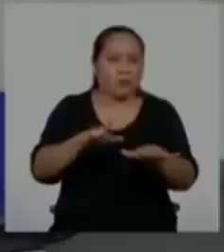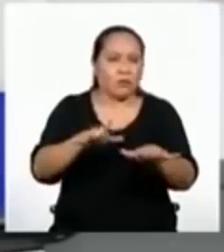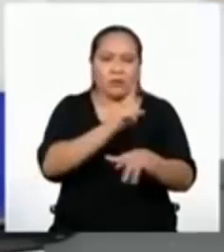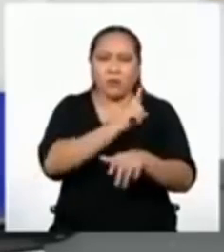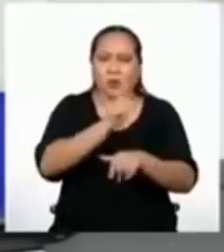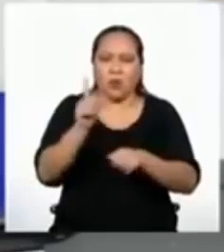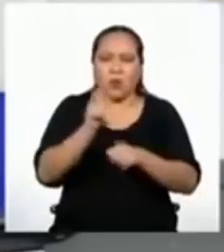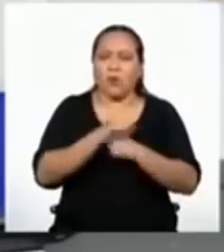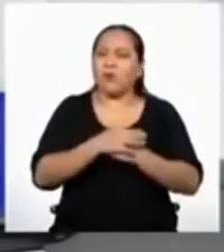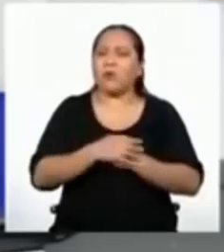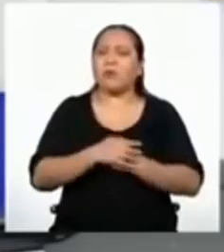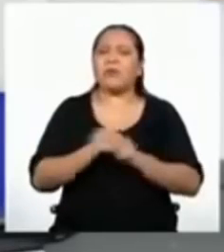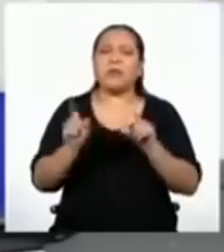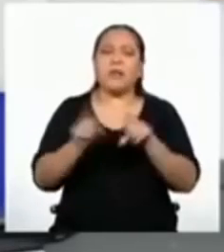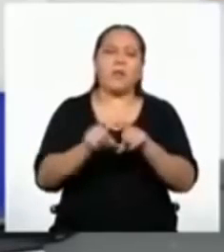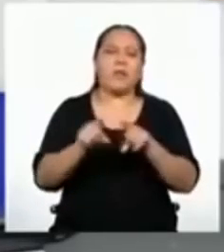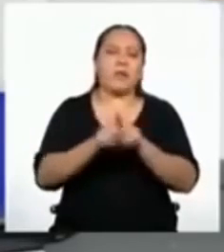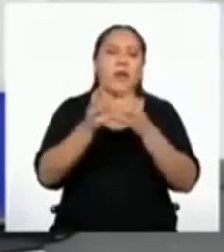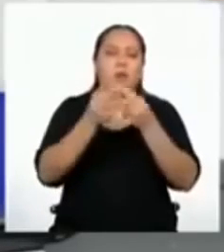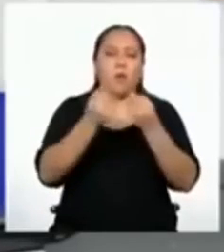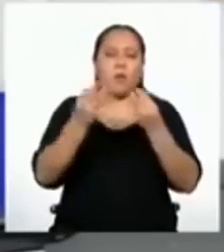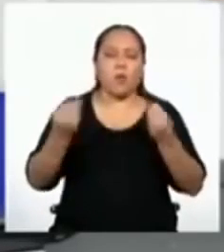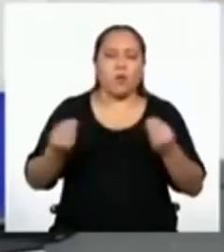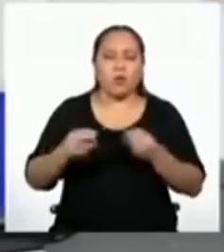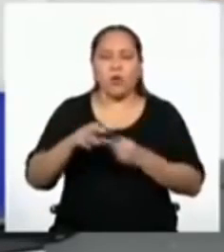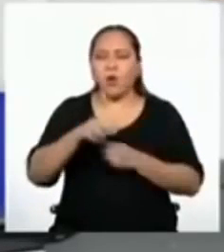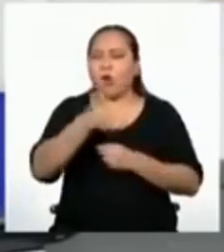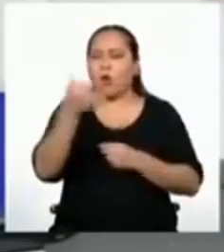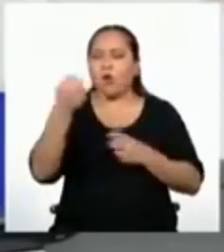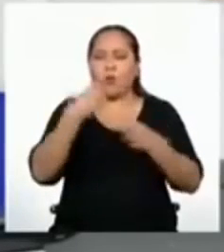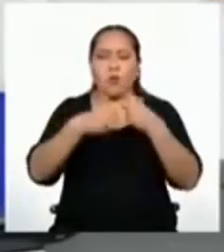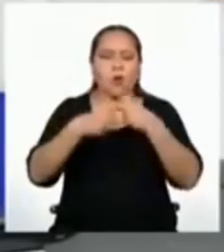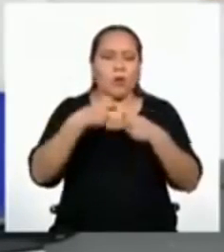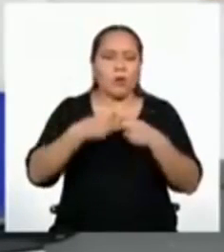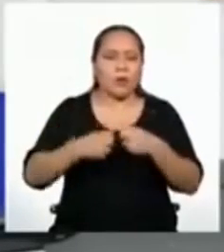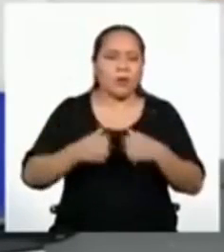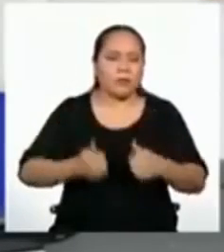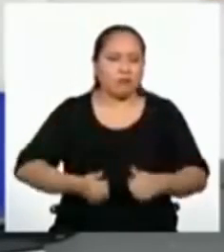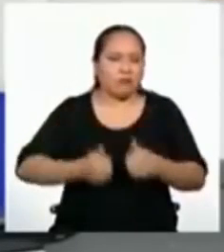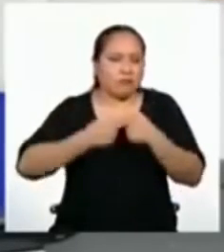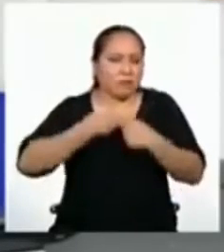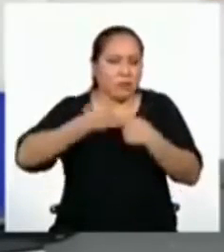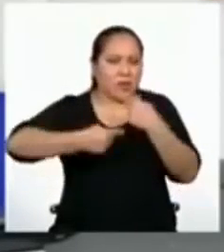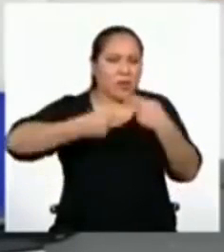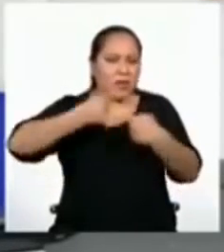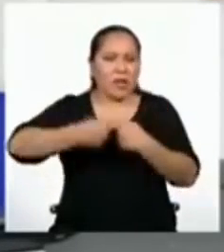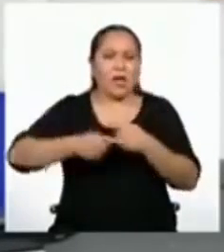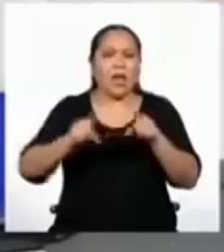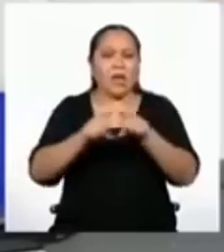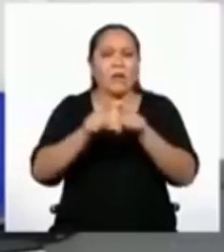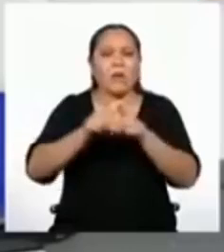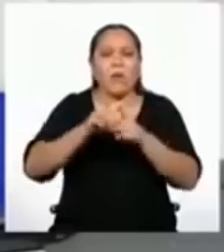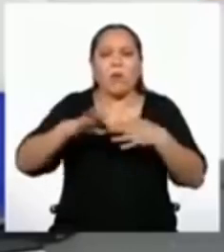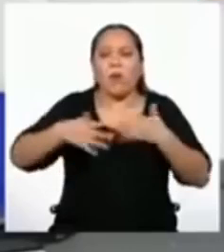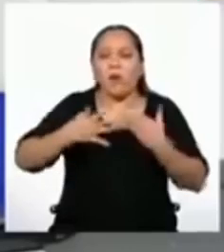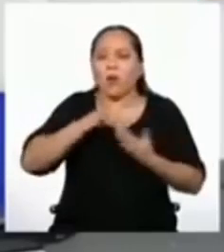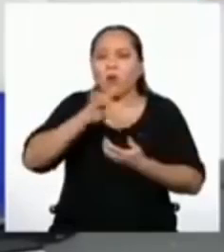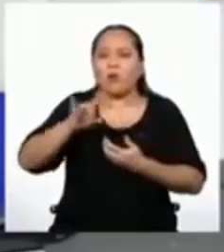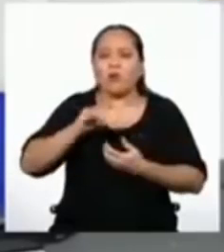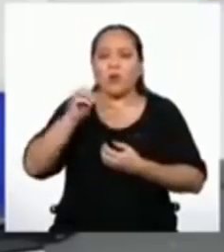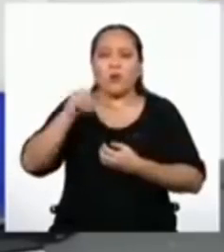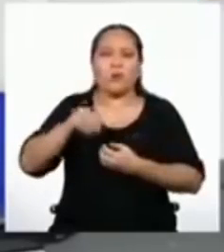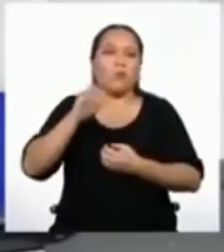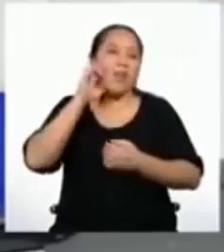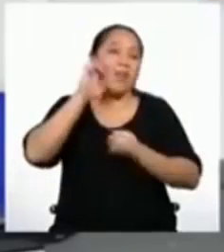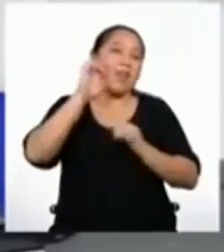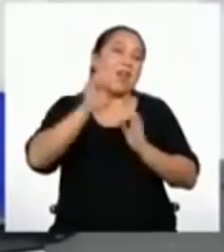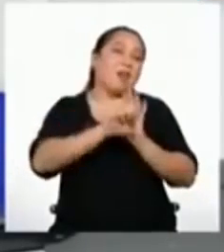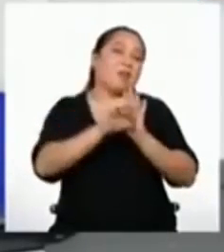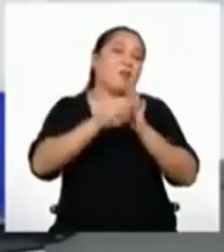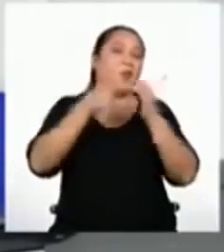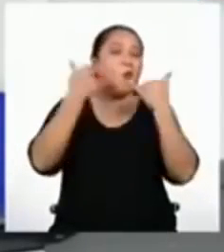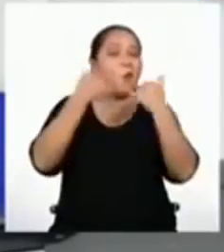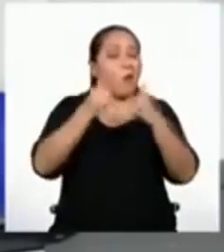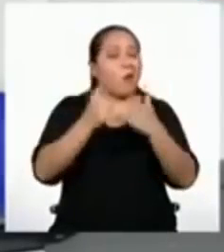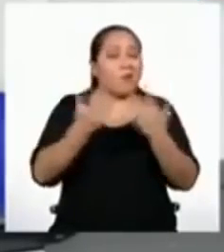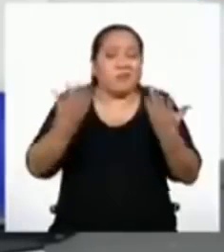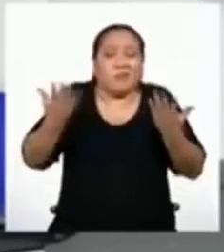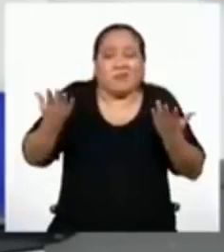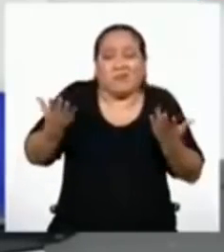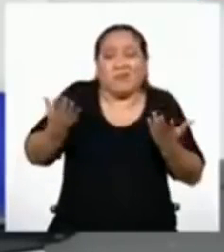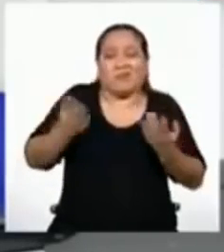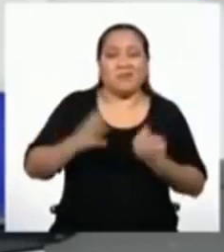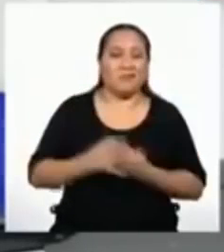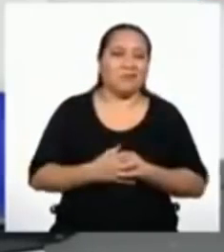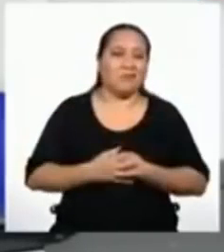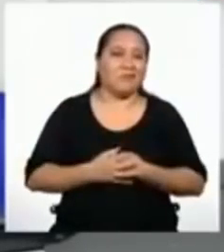que también hay muchas otras situaciones en nuestra vida diaria que requieren su uso. Como los juegos. ¿Quién diría?